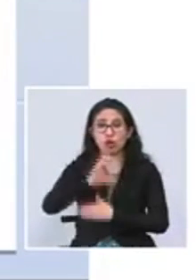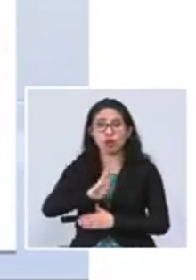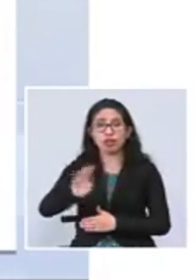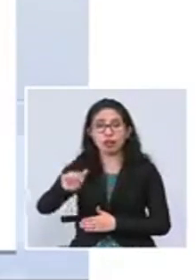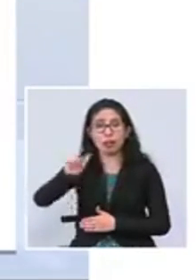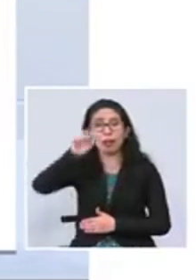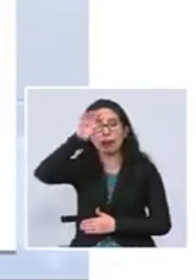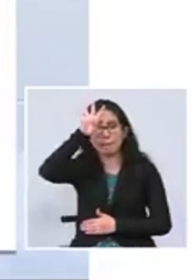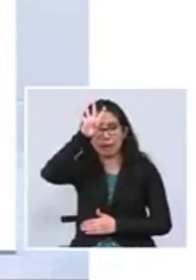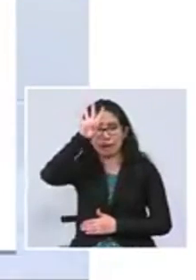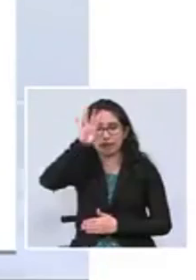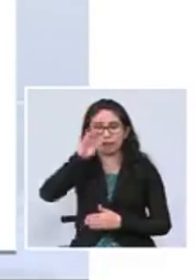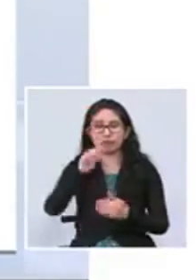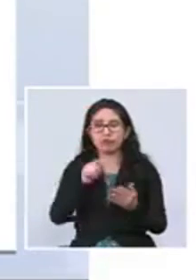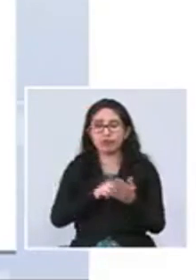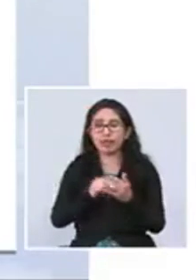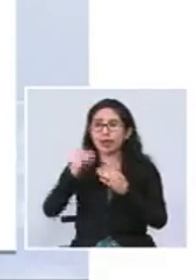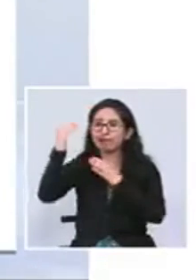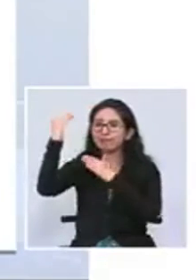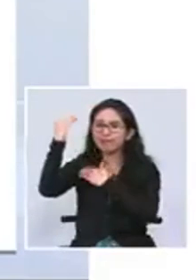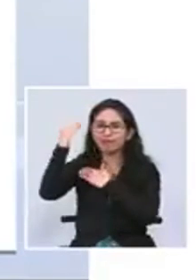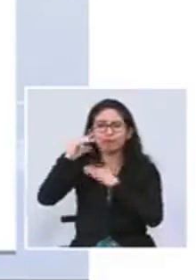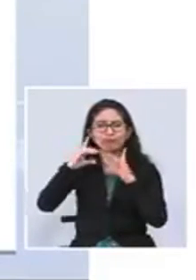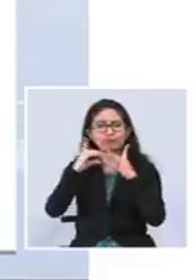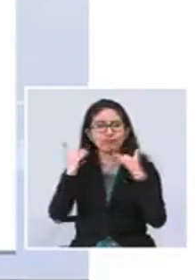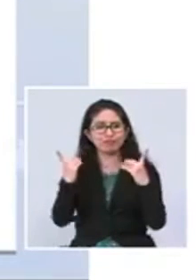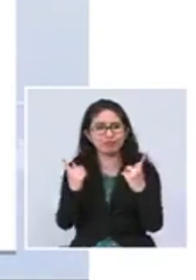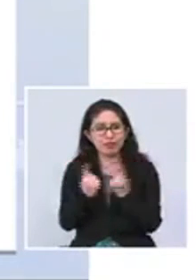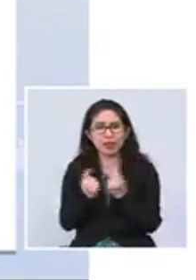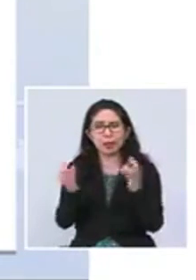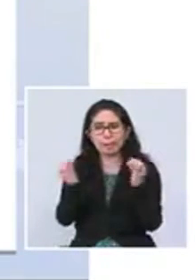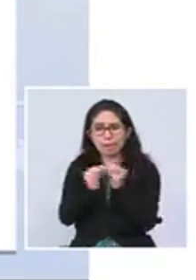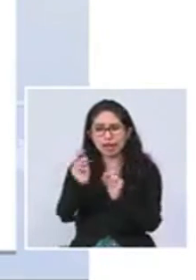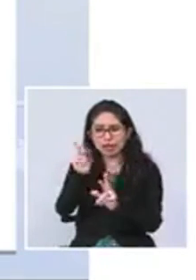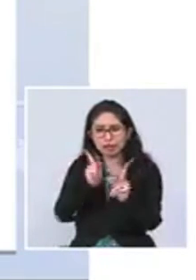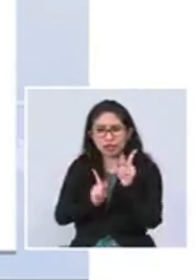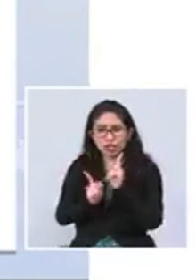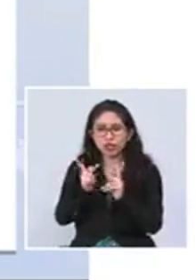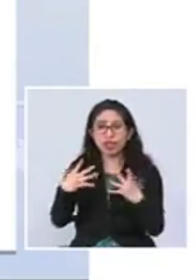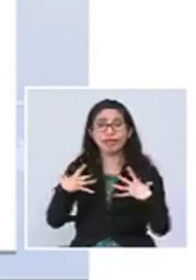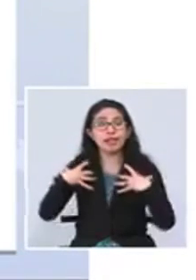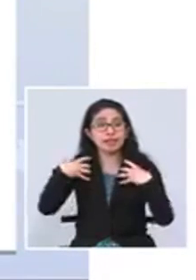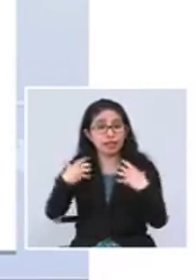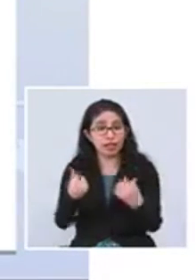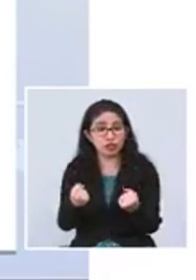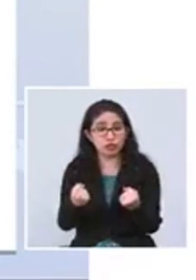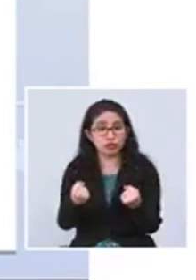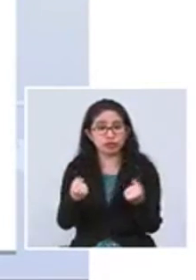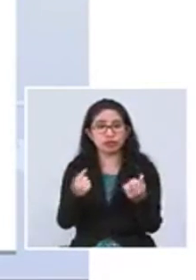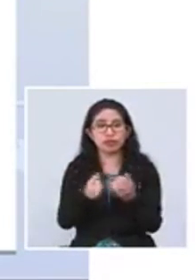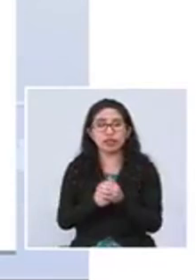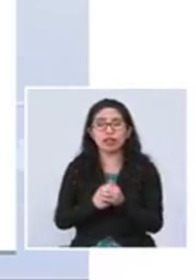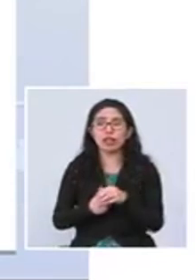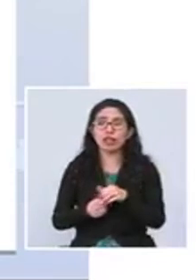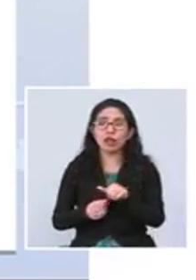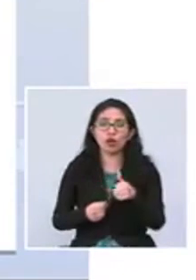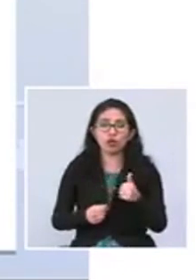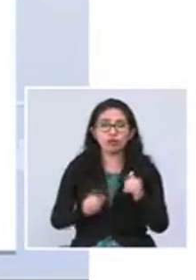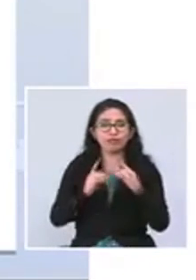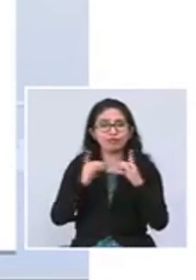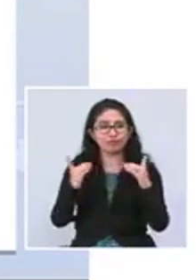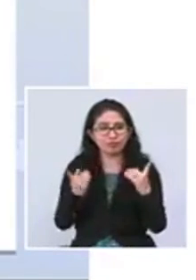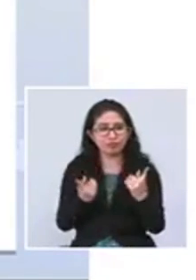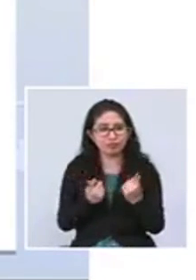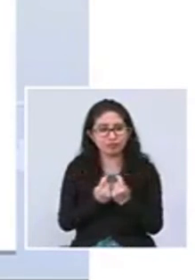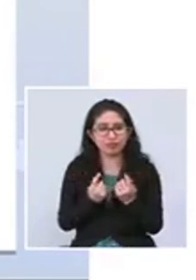y Beni. Destaca que Santa Cruz es el departamento con mayor cantidad de pacientes recuperados y los departamentos con mayor